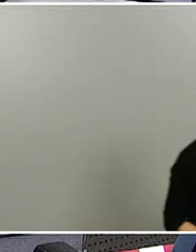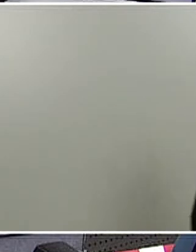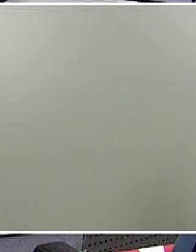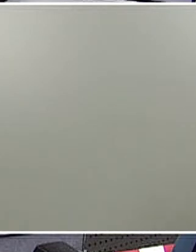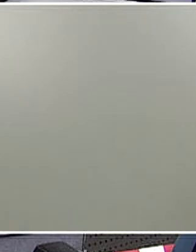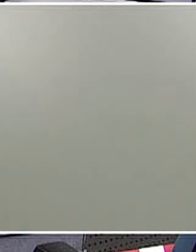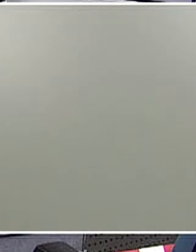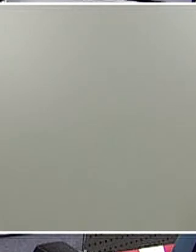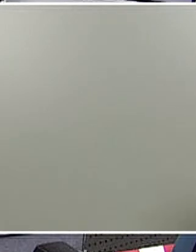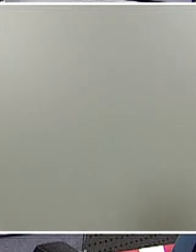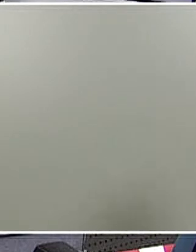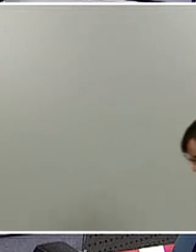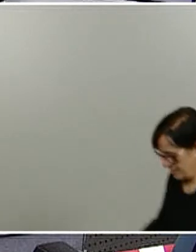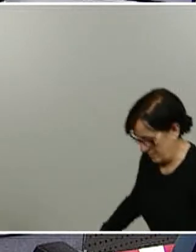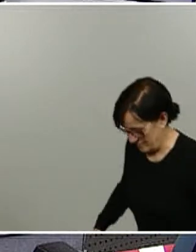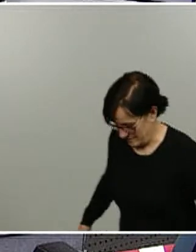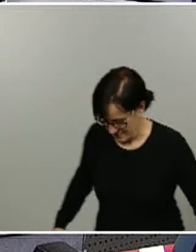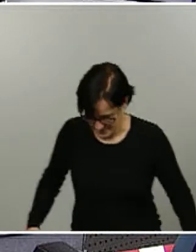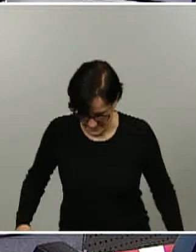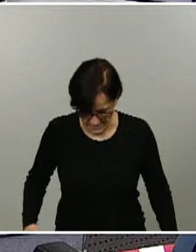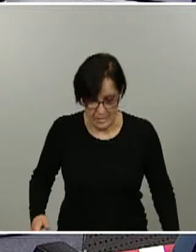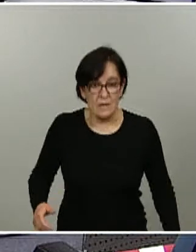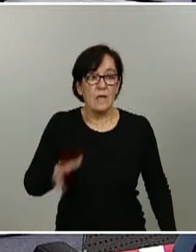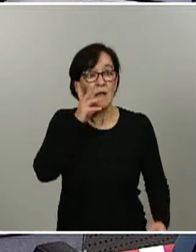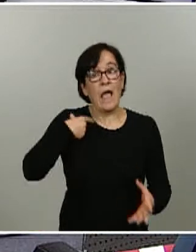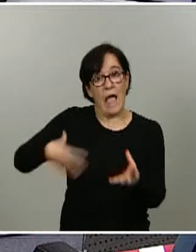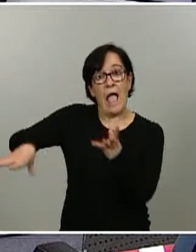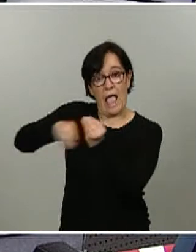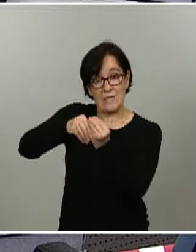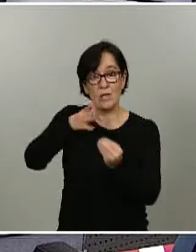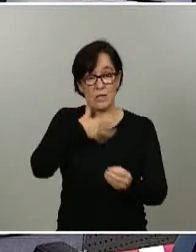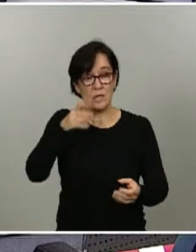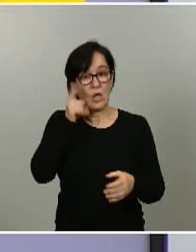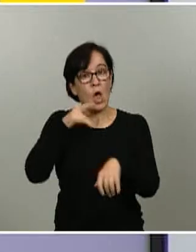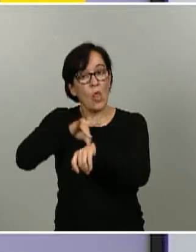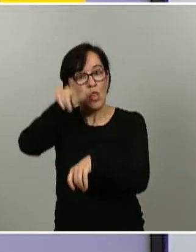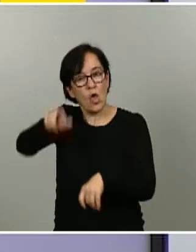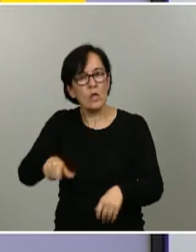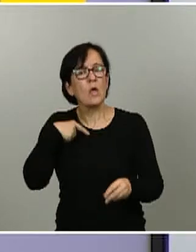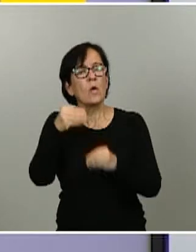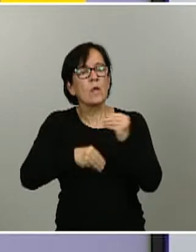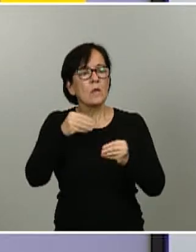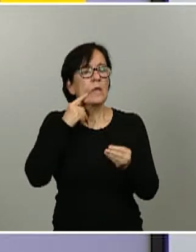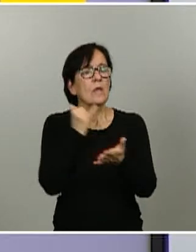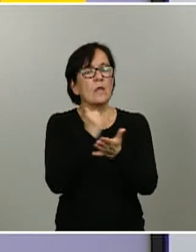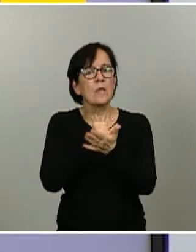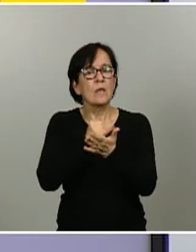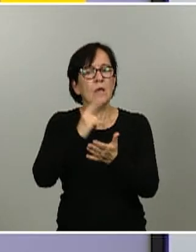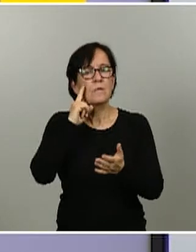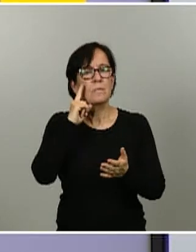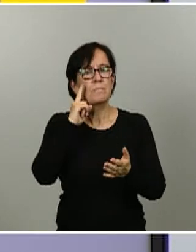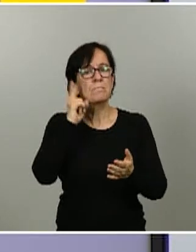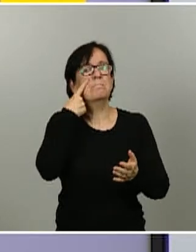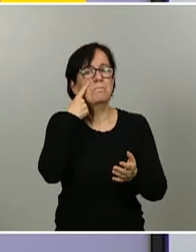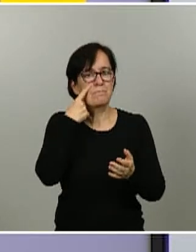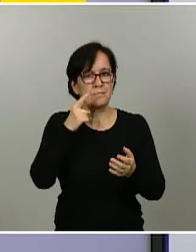test? Por claro Bueno como ha dicho la doctora Iotti hemos utilizado un test de detección de anticuerpos la